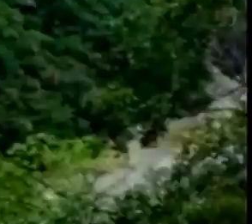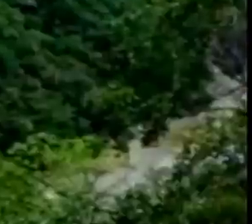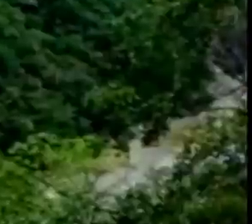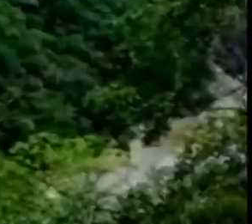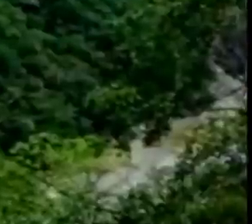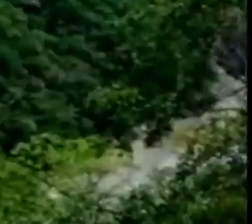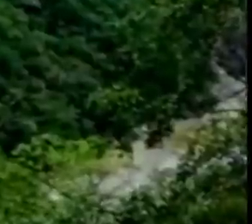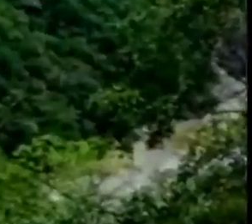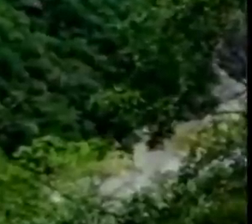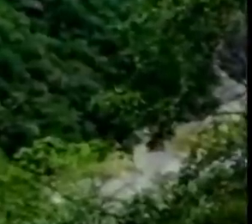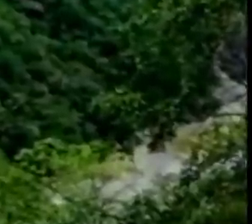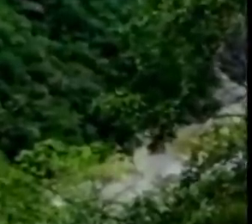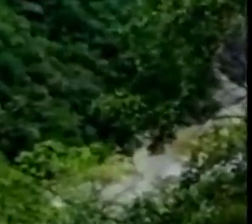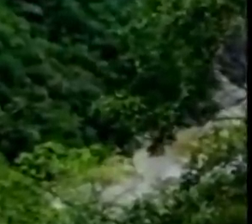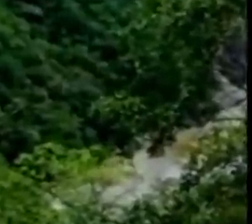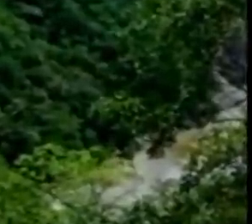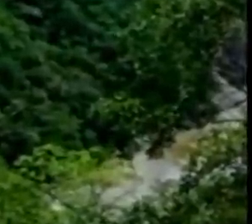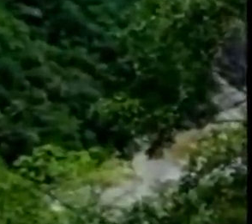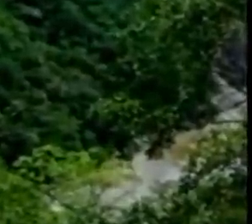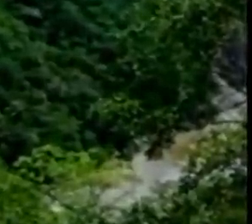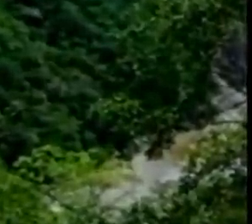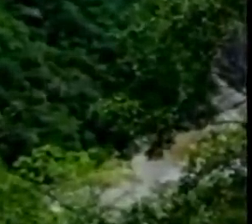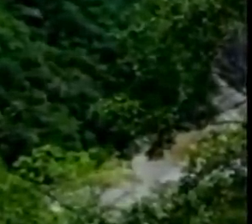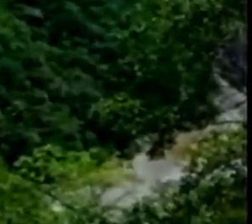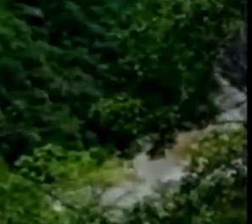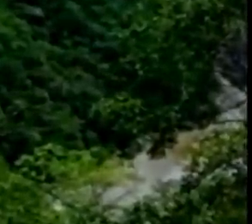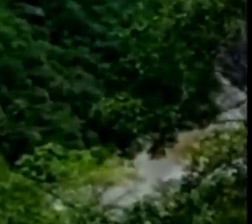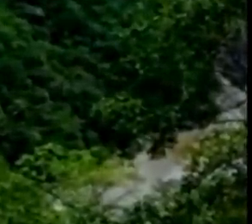A continuación